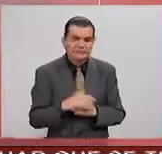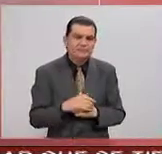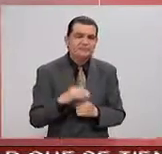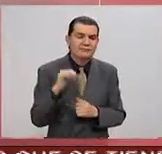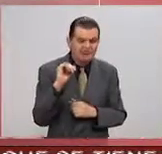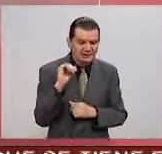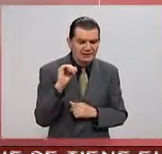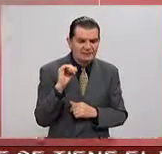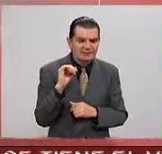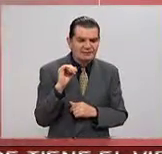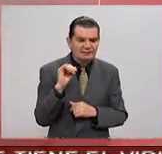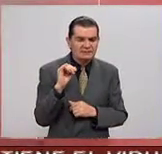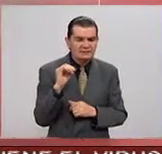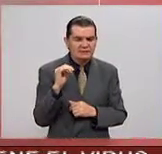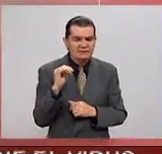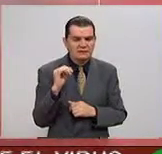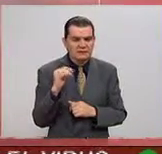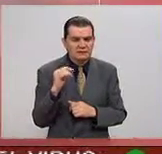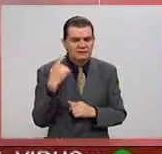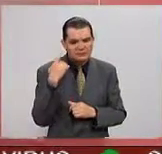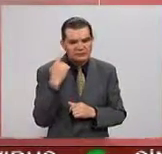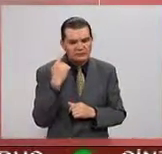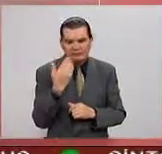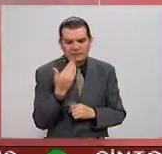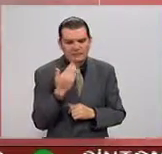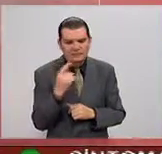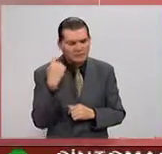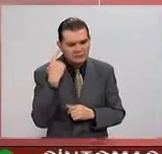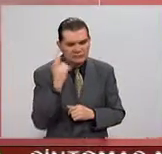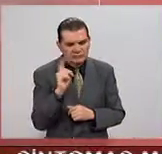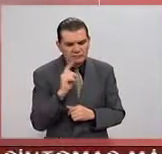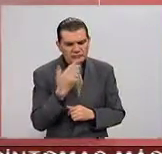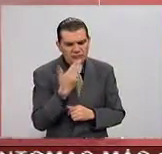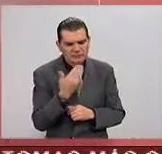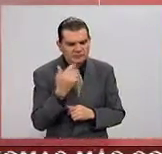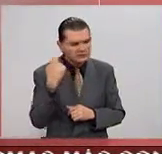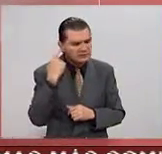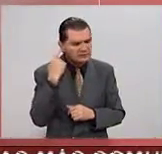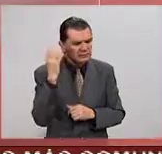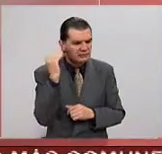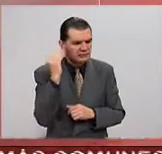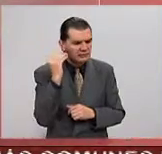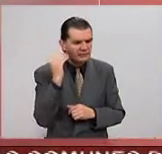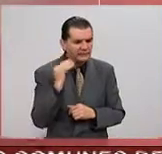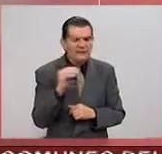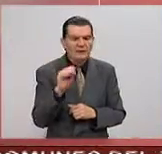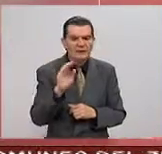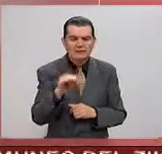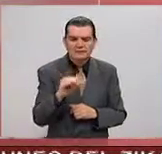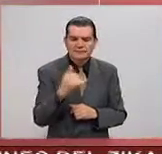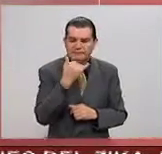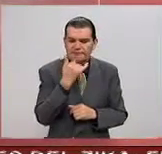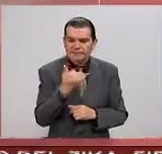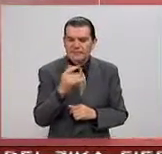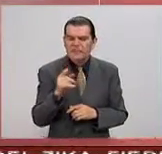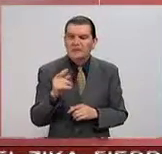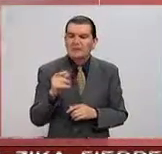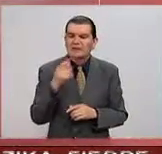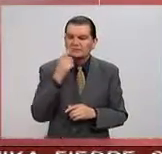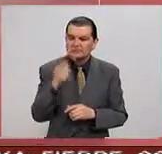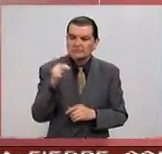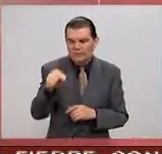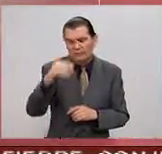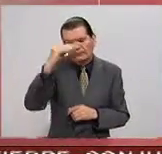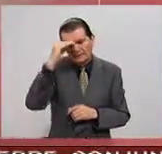Sí, sí, sí. Repetirme la pregunta, es que no escuché bien, no escucho muy bien. Sí, José. Te quería preguntar